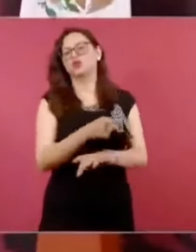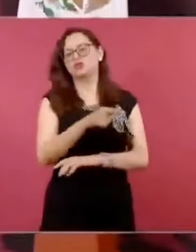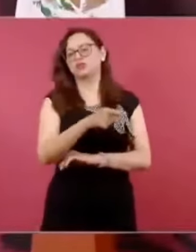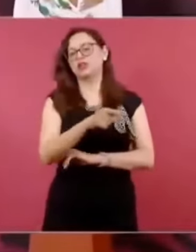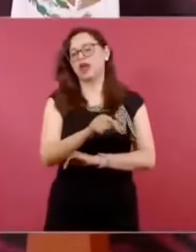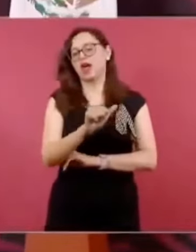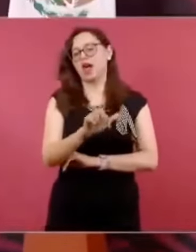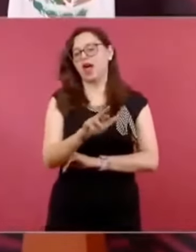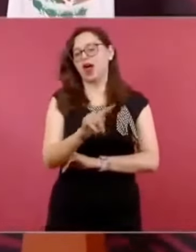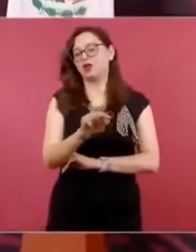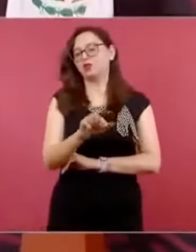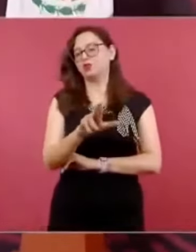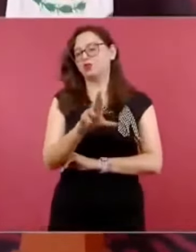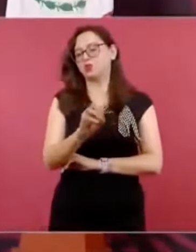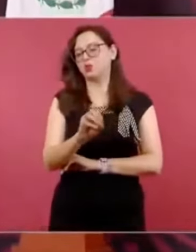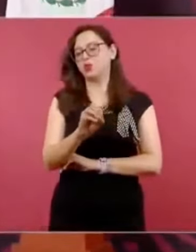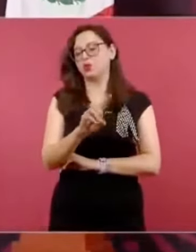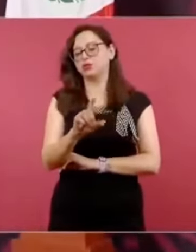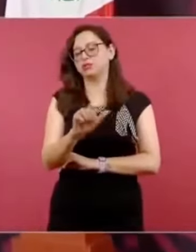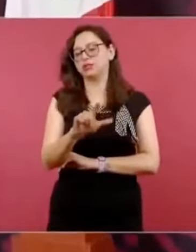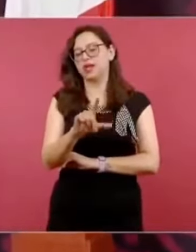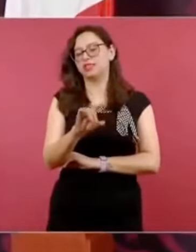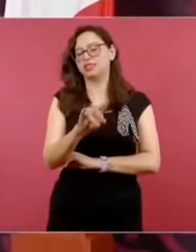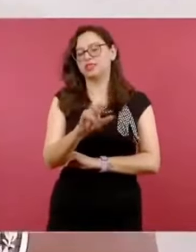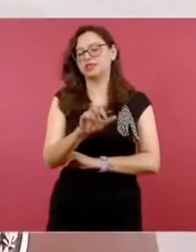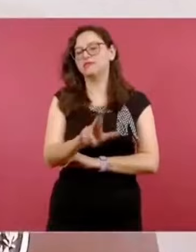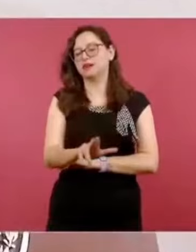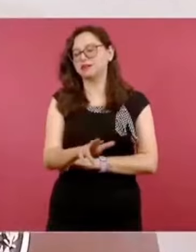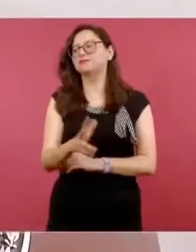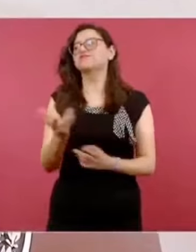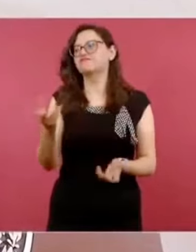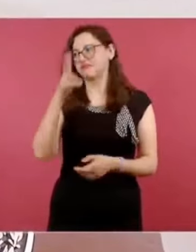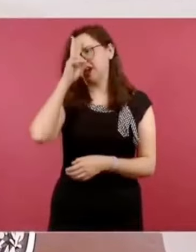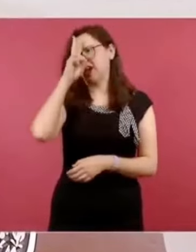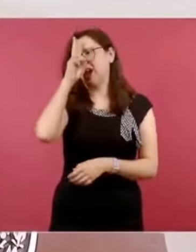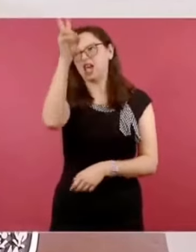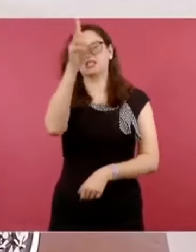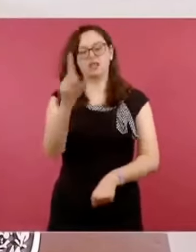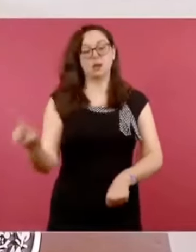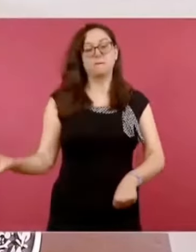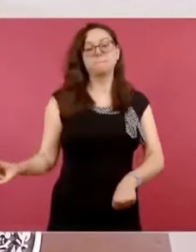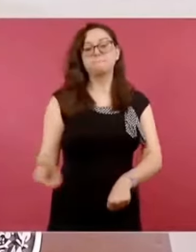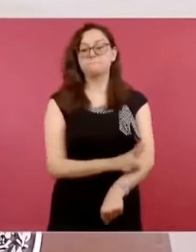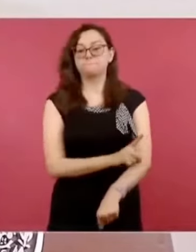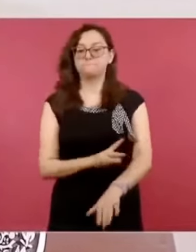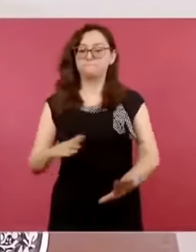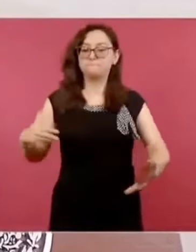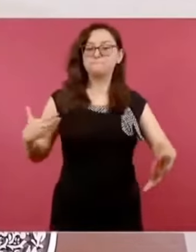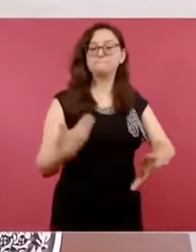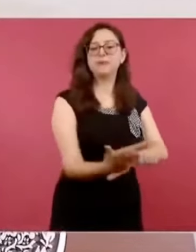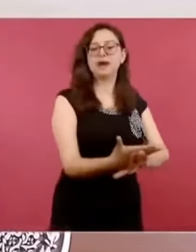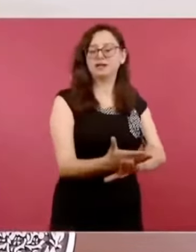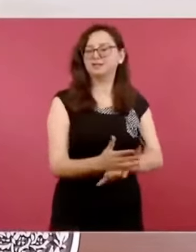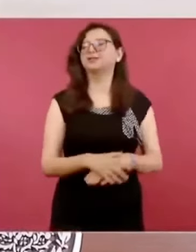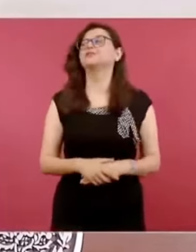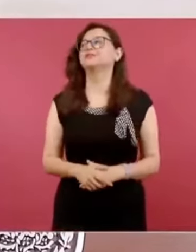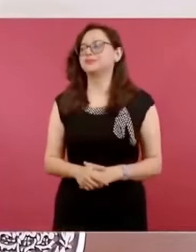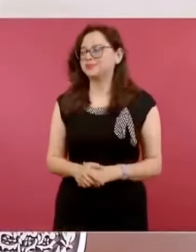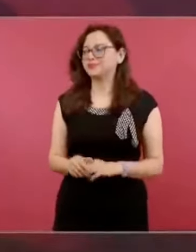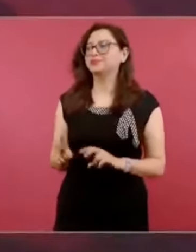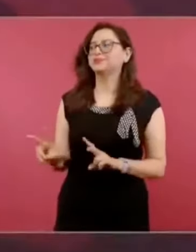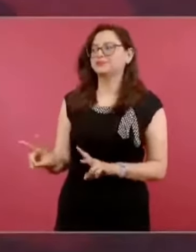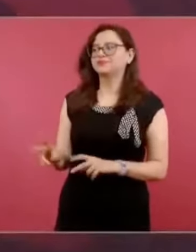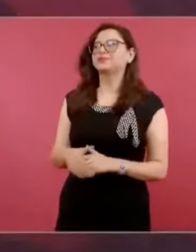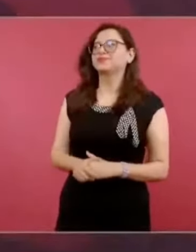Saldívar. ¿Alguna respuesta para él, presidente? De que tiene todo